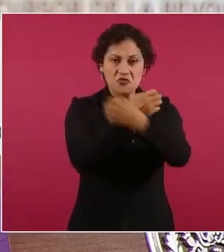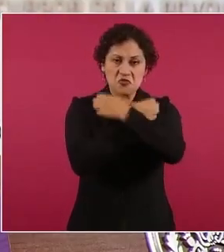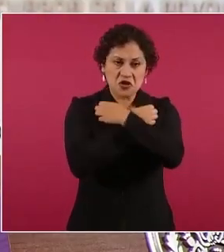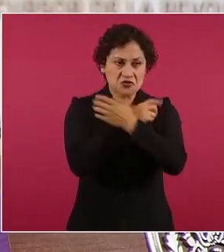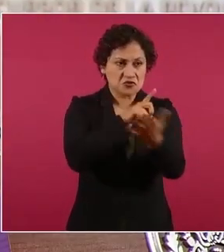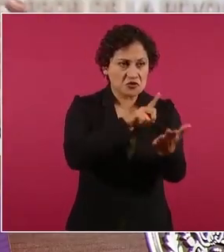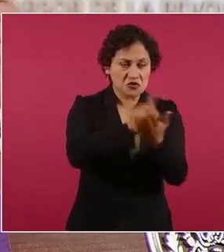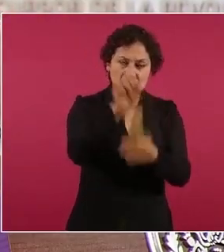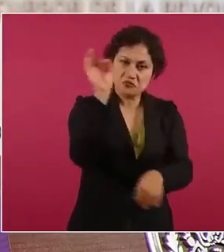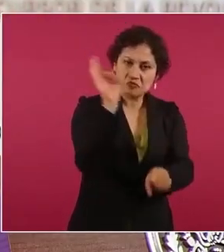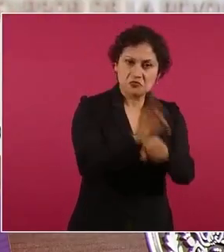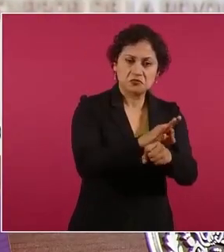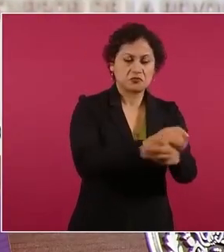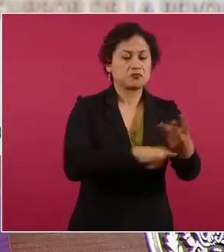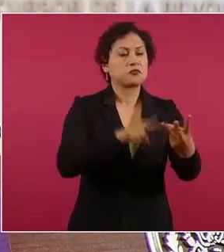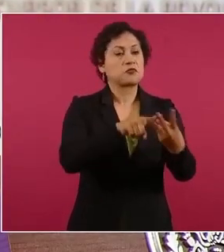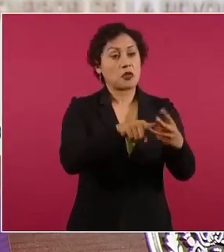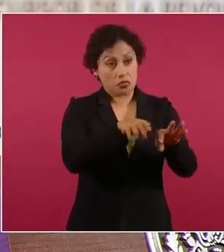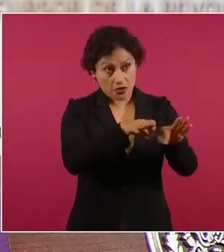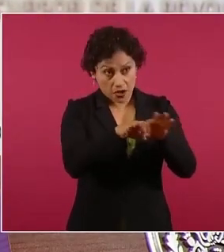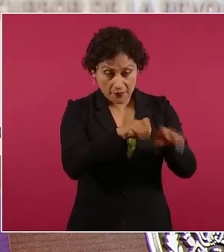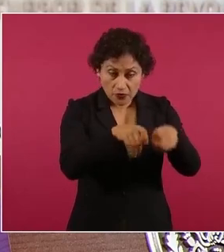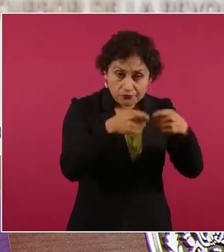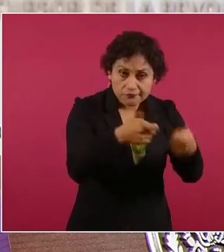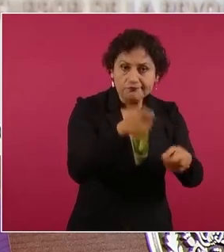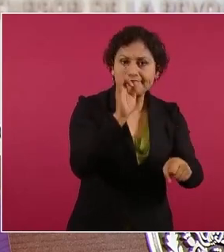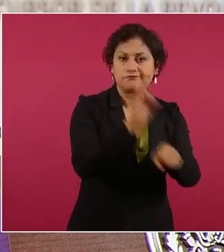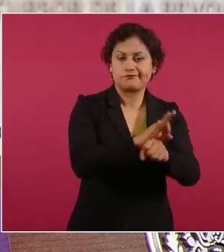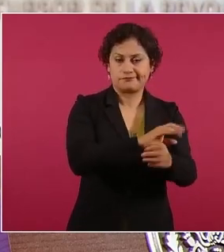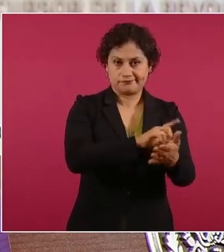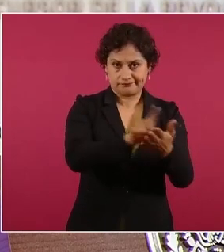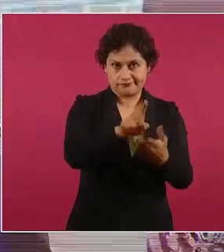trabajo aumentar los salarios